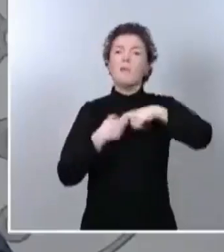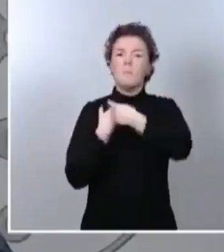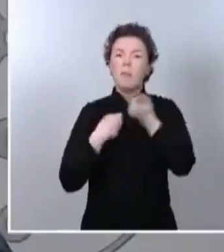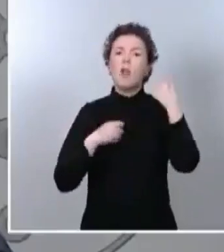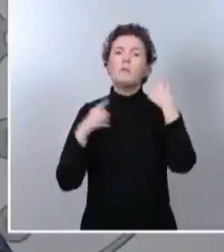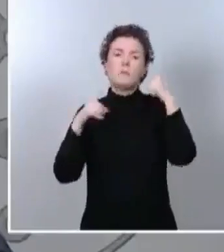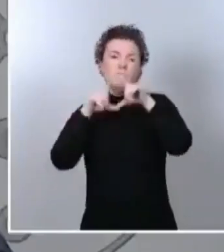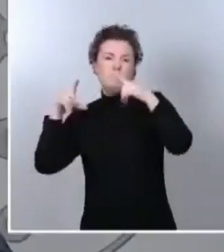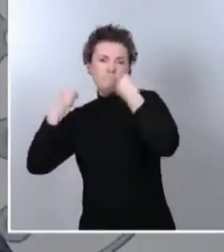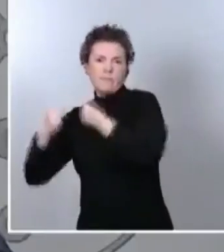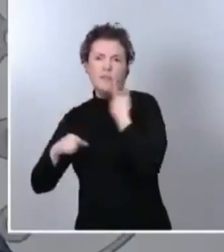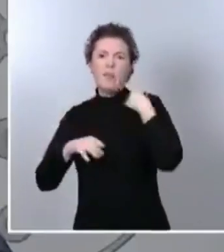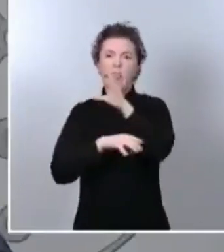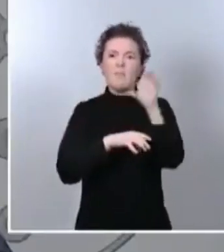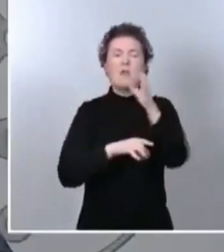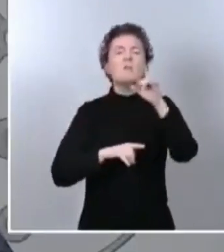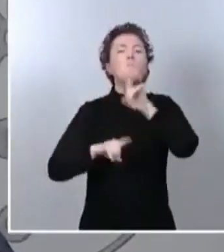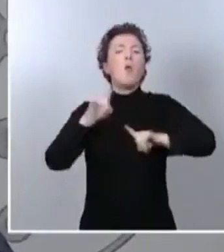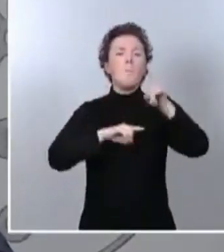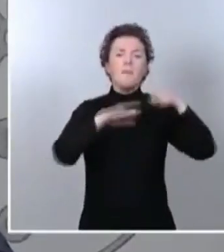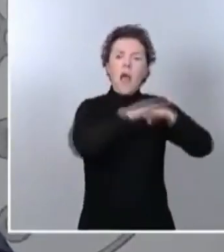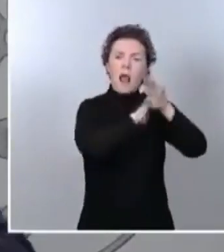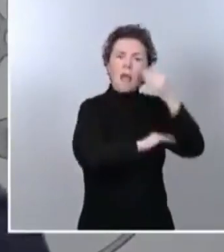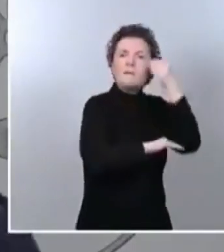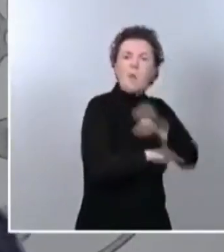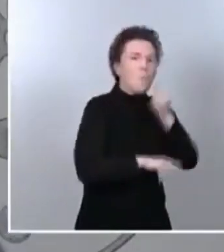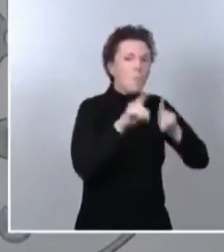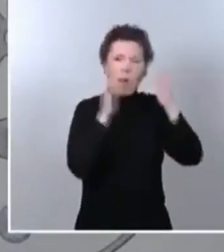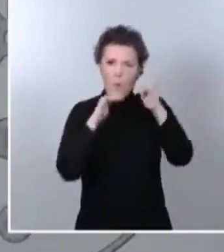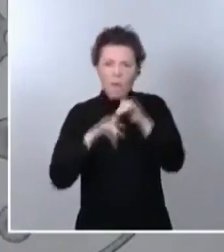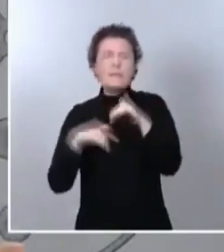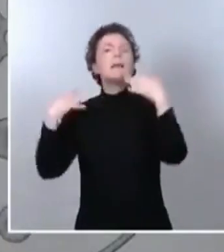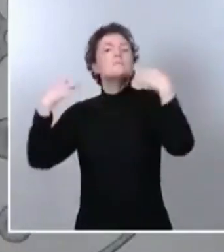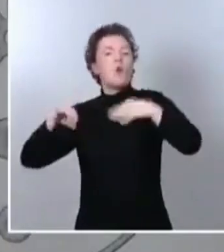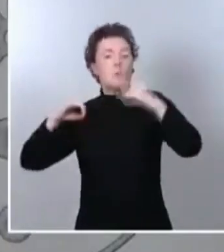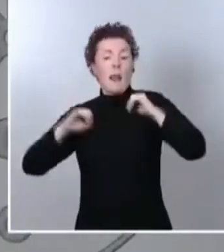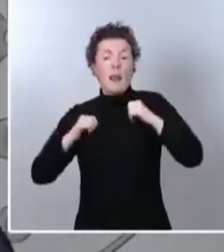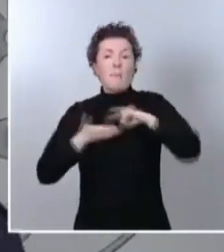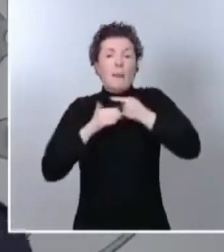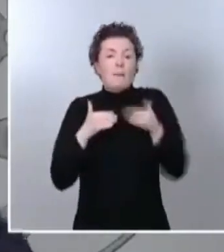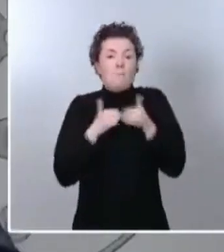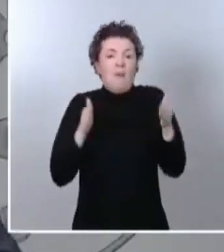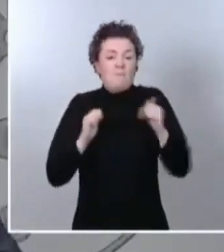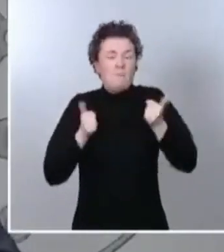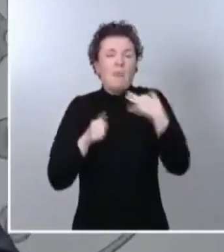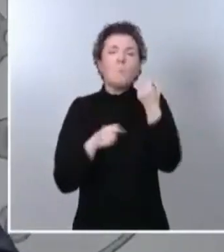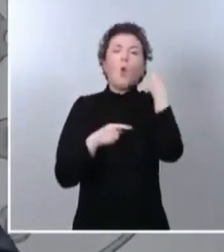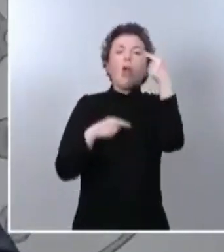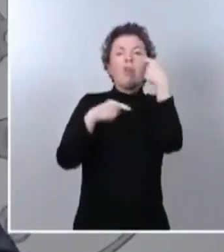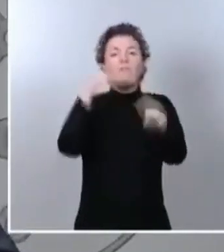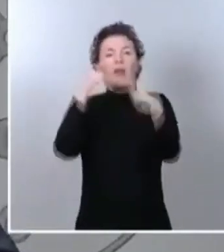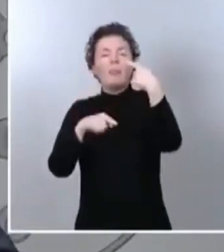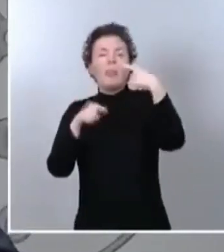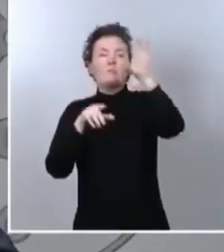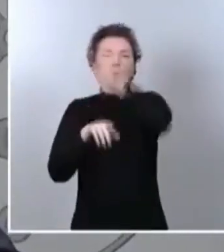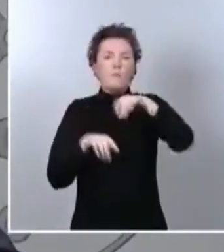No hay ningún problema de almacenamiento de vacunas y es normal que el arranque de este plan presenta algunas diferencias en comunidades autónomas